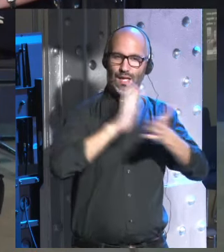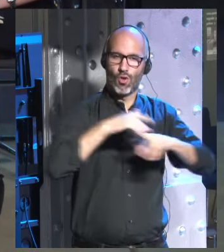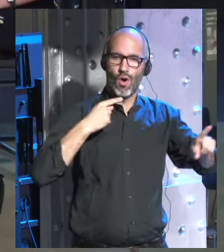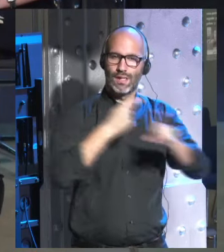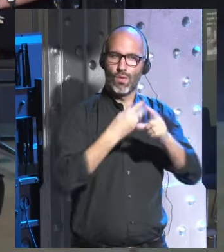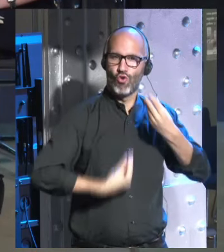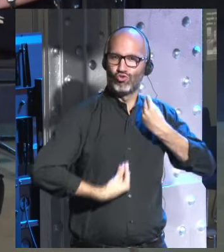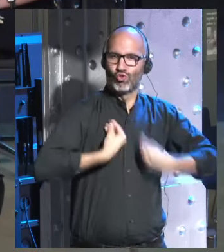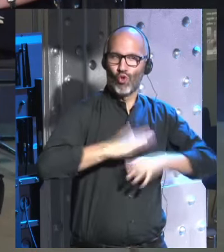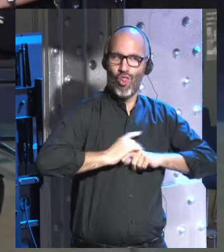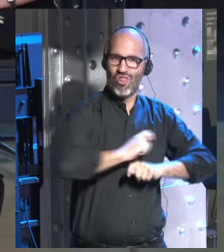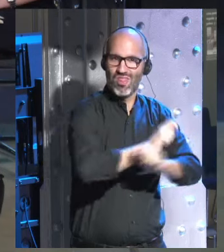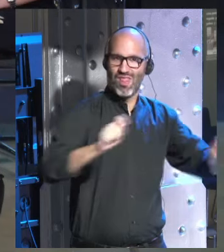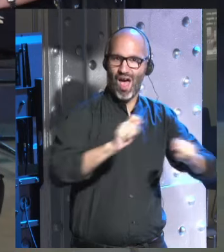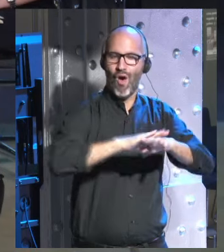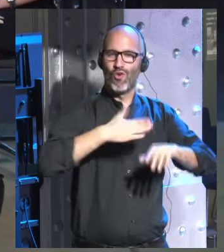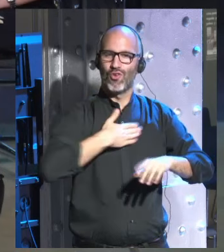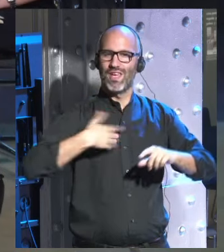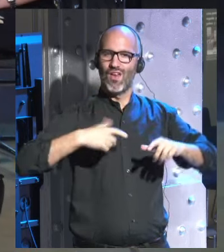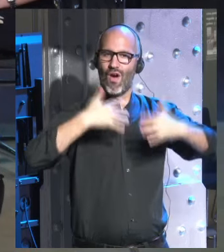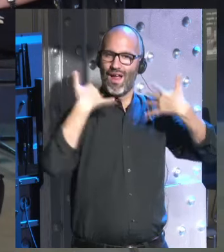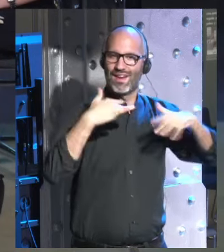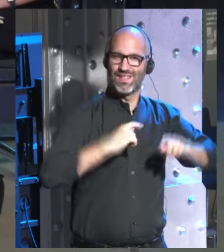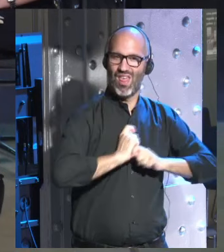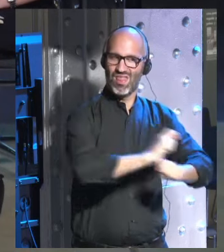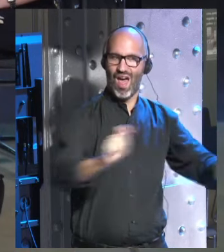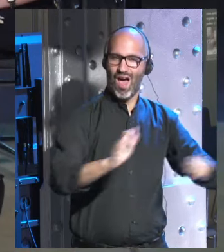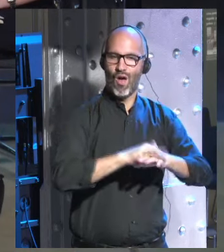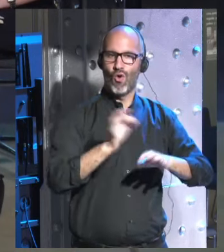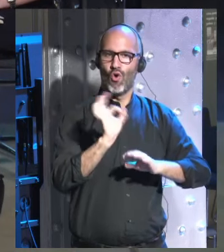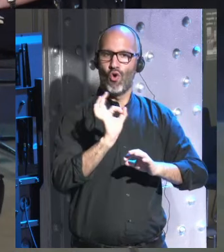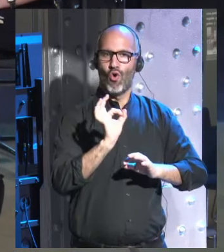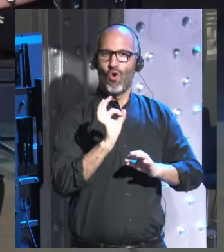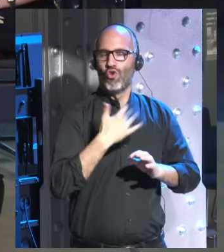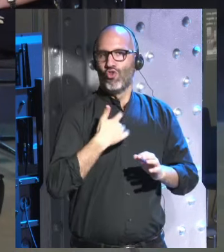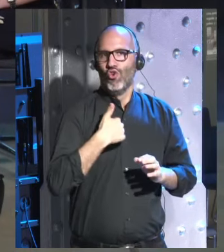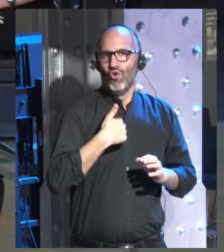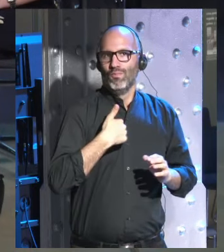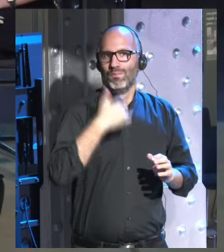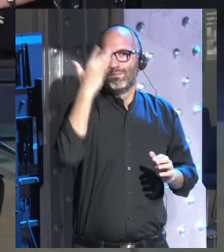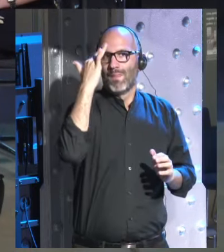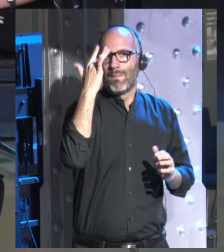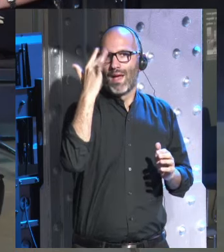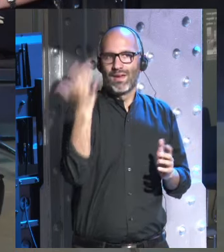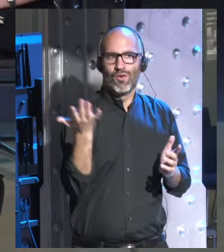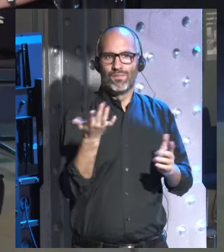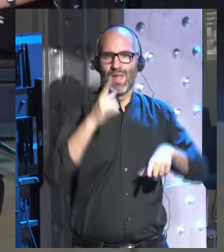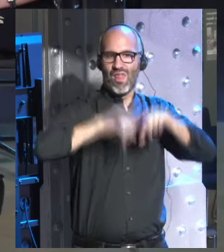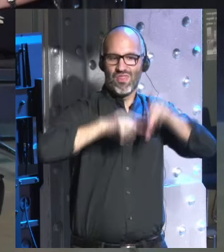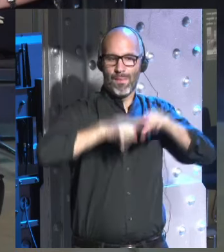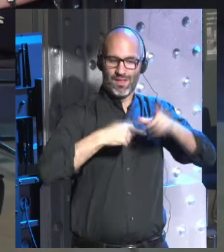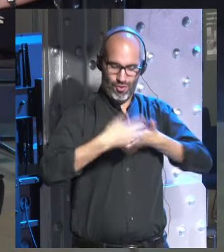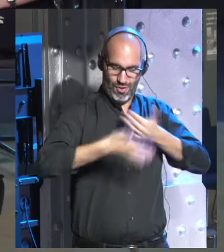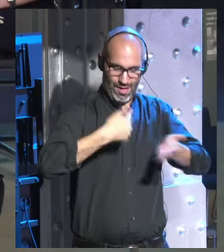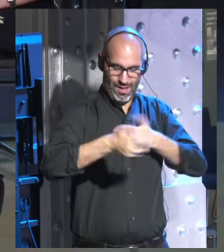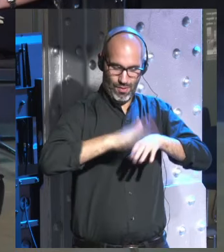lectores hacer que mis lectores se rían yo escribo y me imagino cómo se van a poner cómo